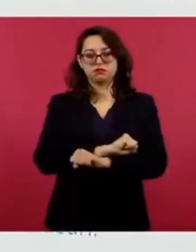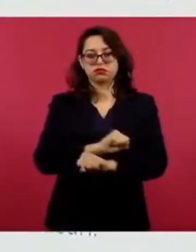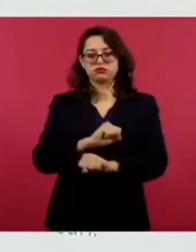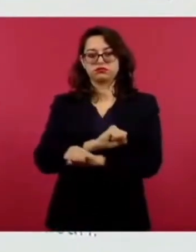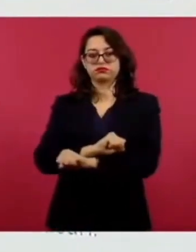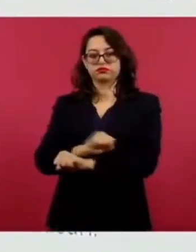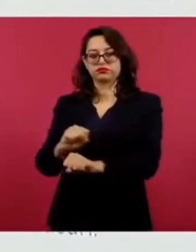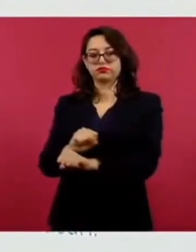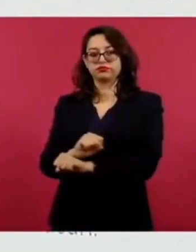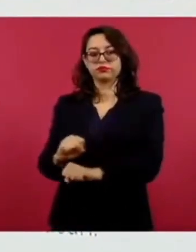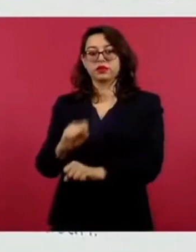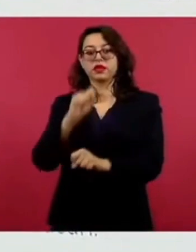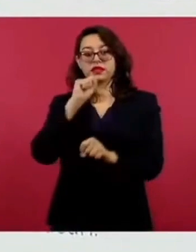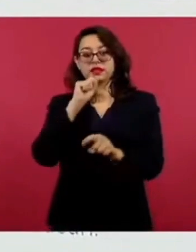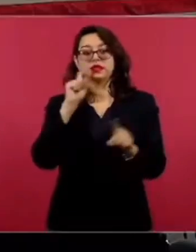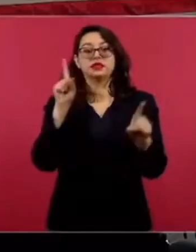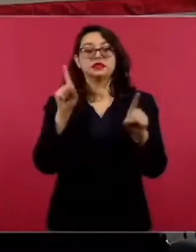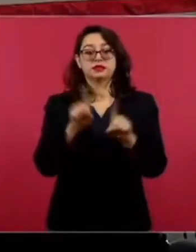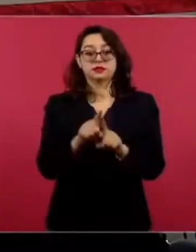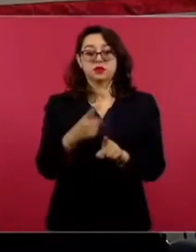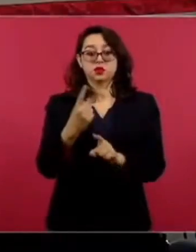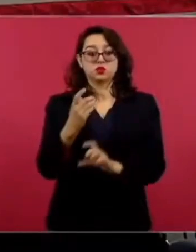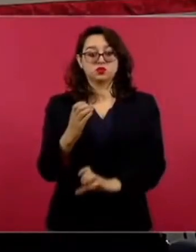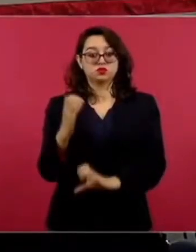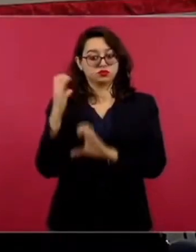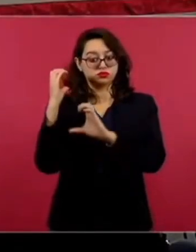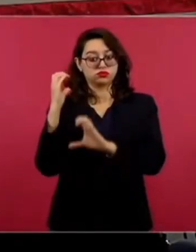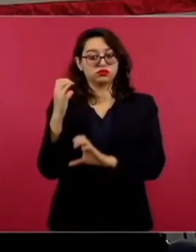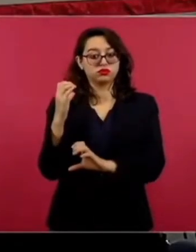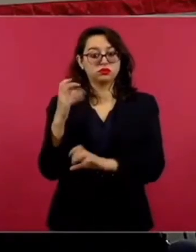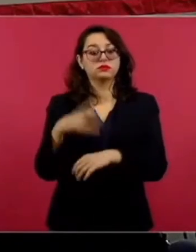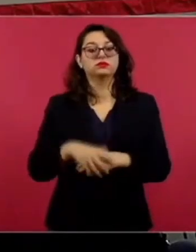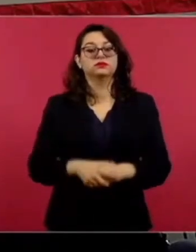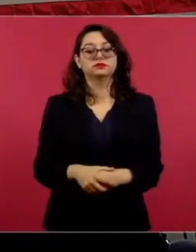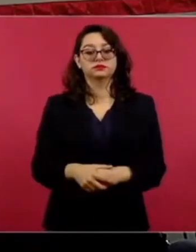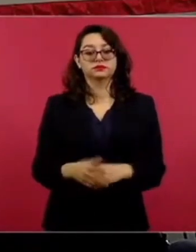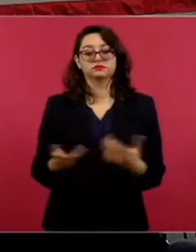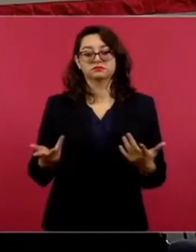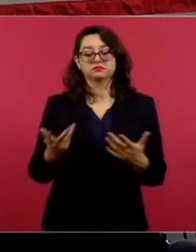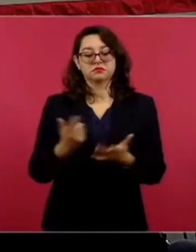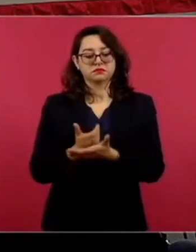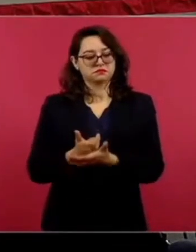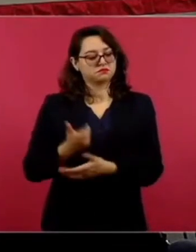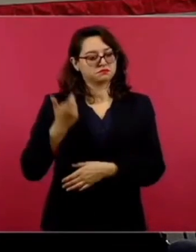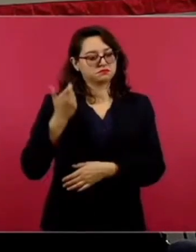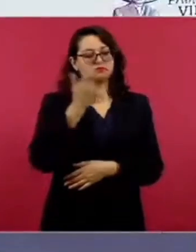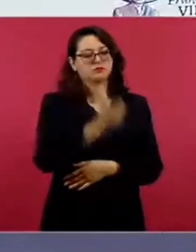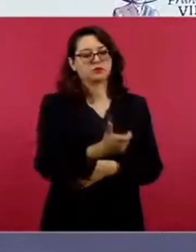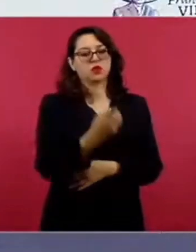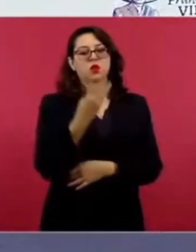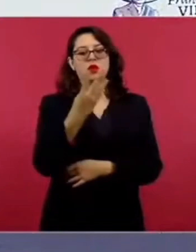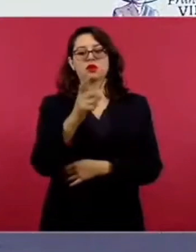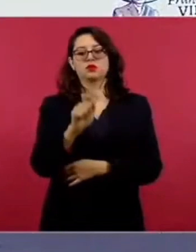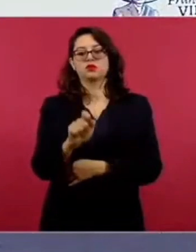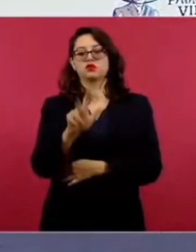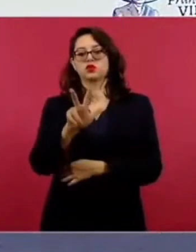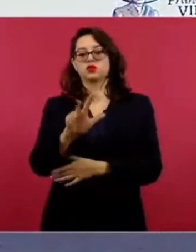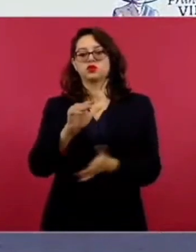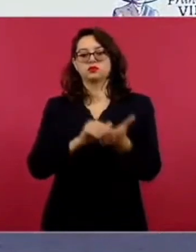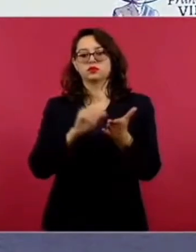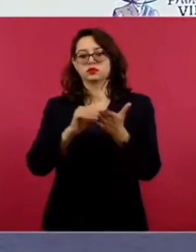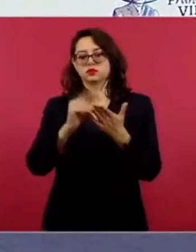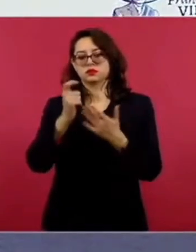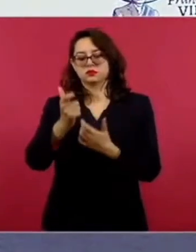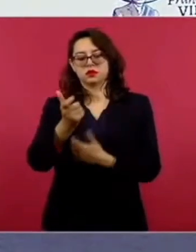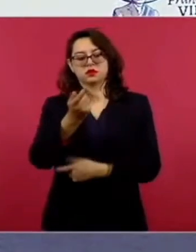y también un proyectil de mortero. Se ha pagado por todo esto 4.8 millones de